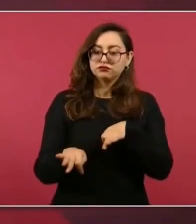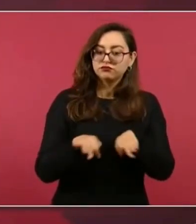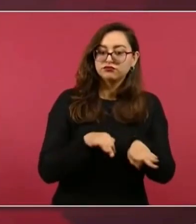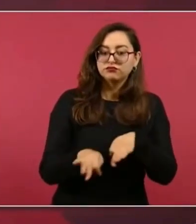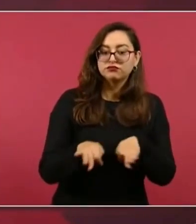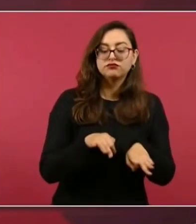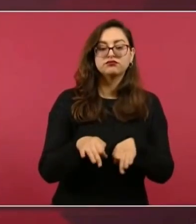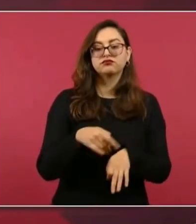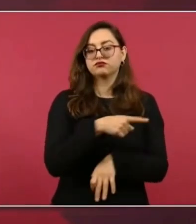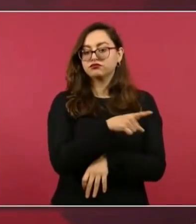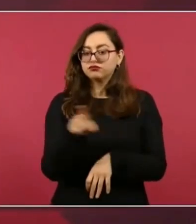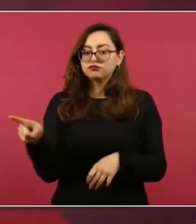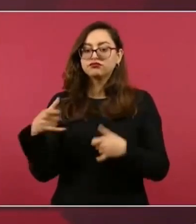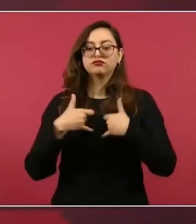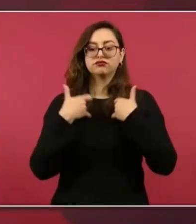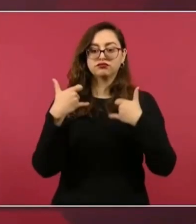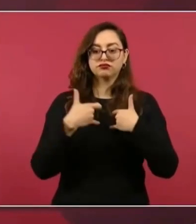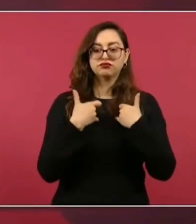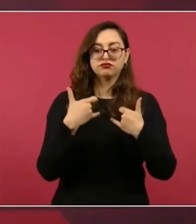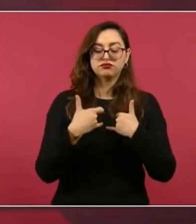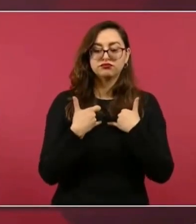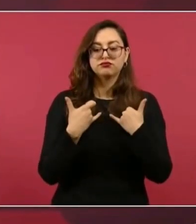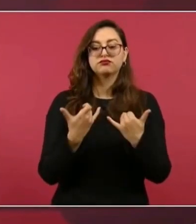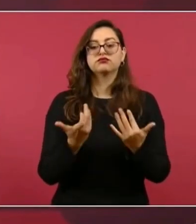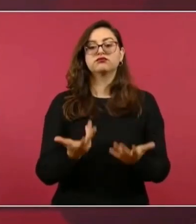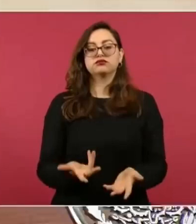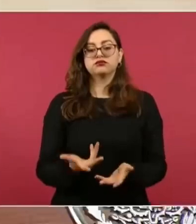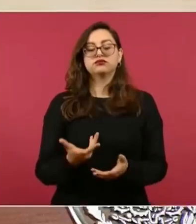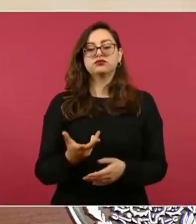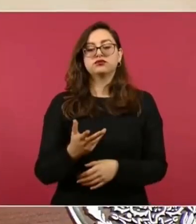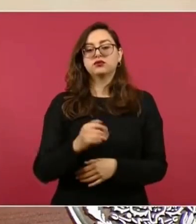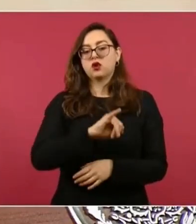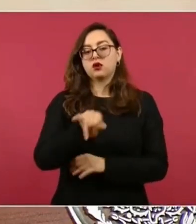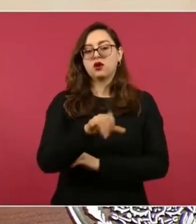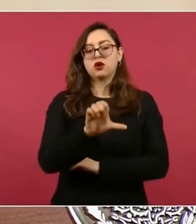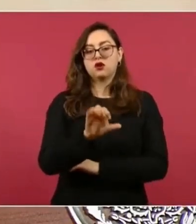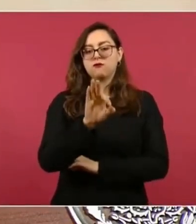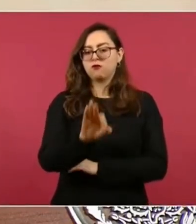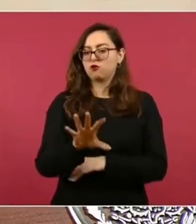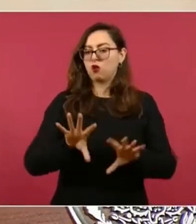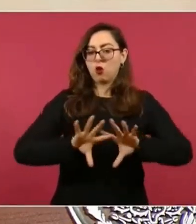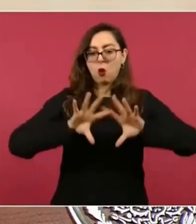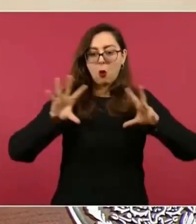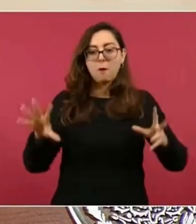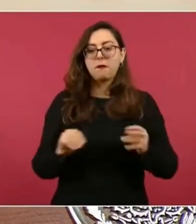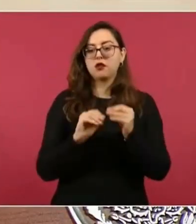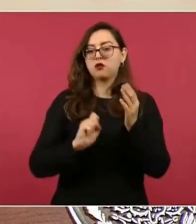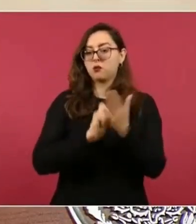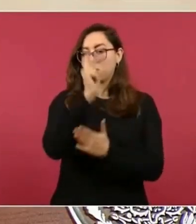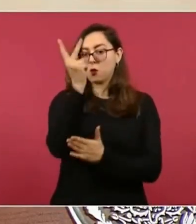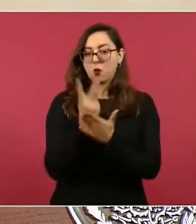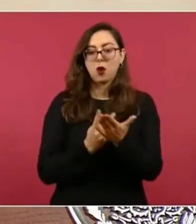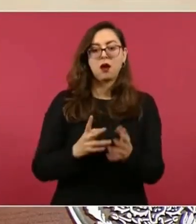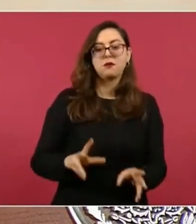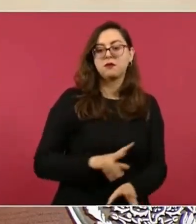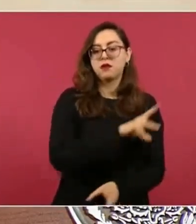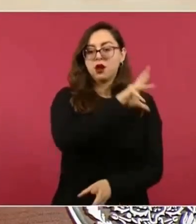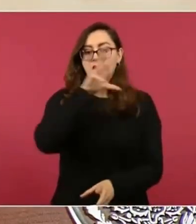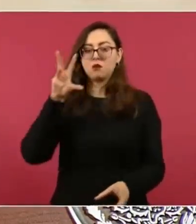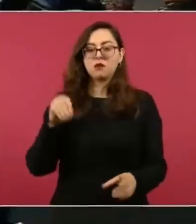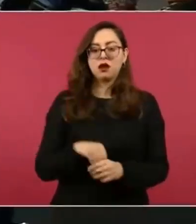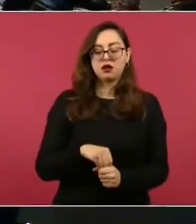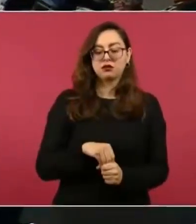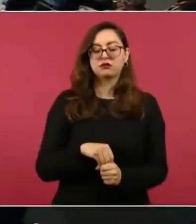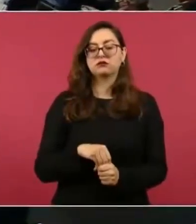aprendices del programa Jóvenes Construyendo el Futuro, todo, todo, el apoyo a pescadores,